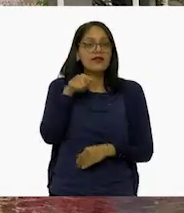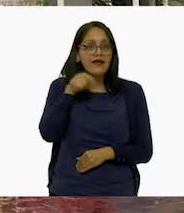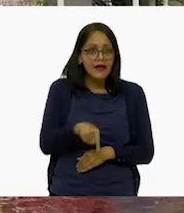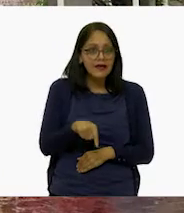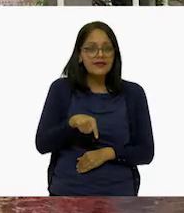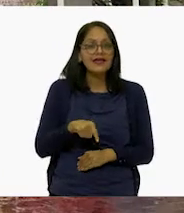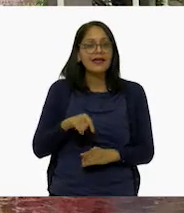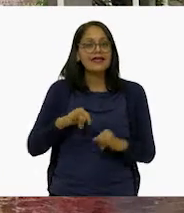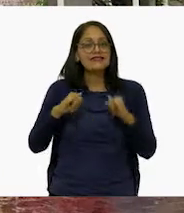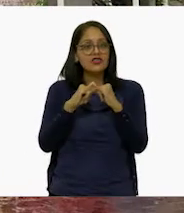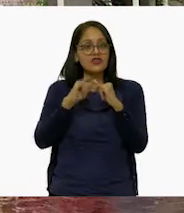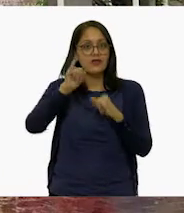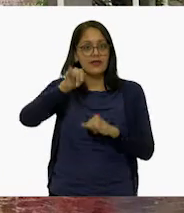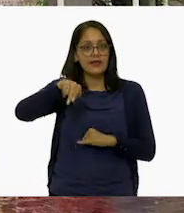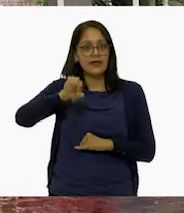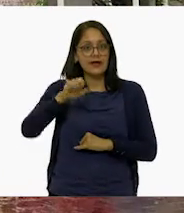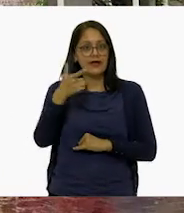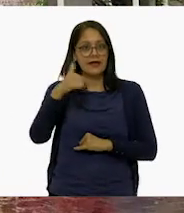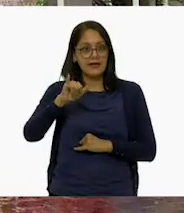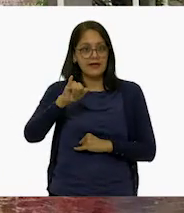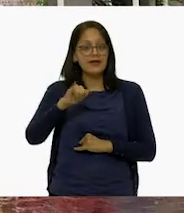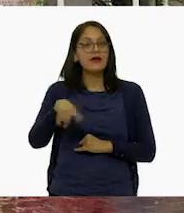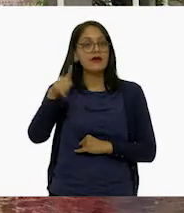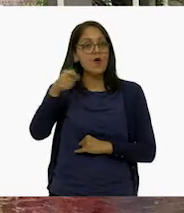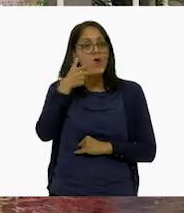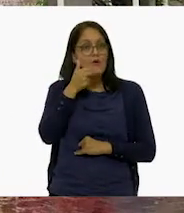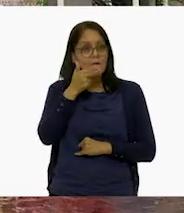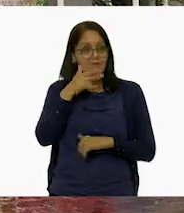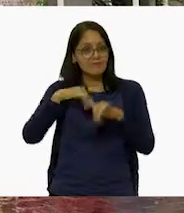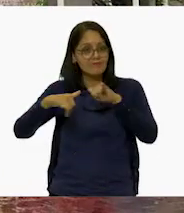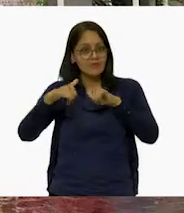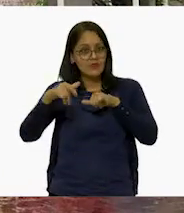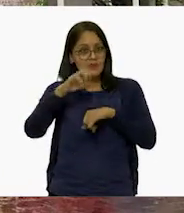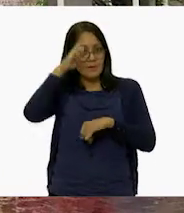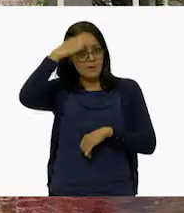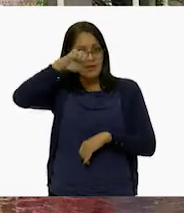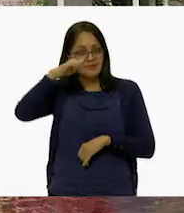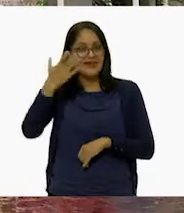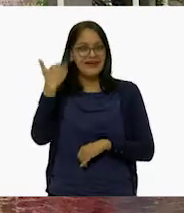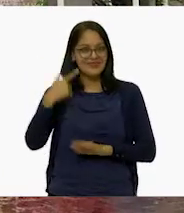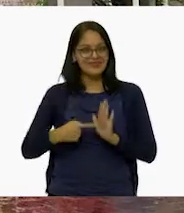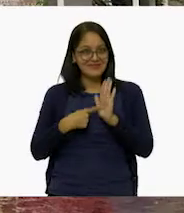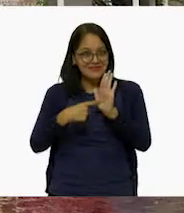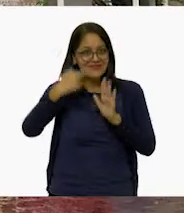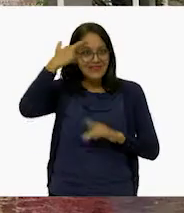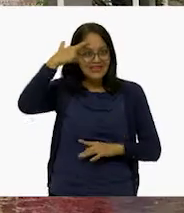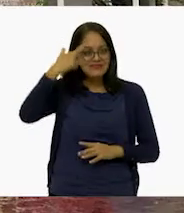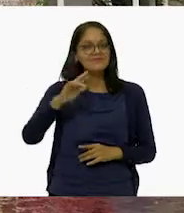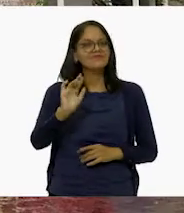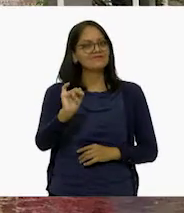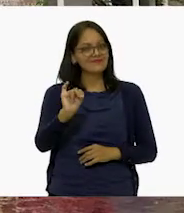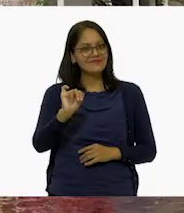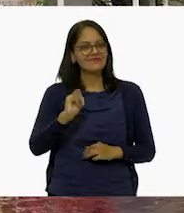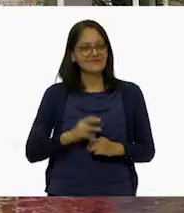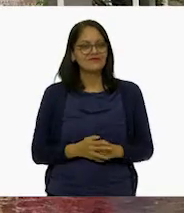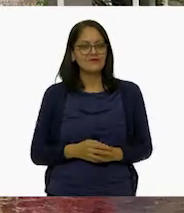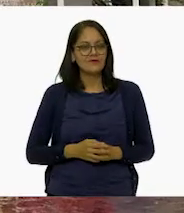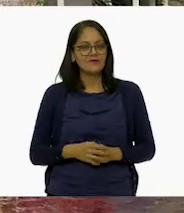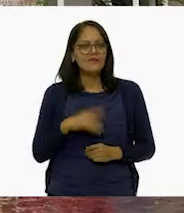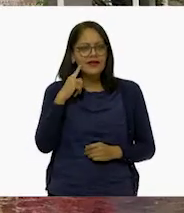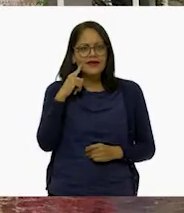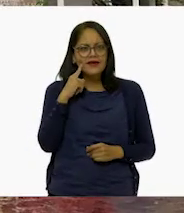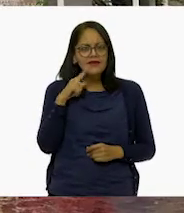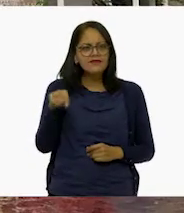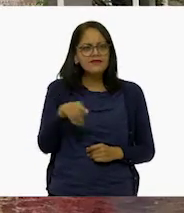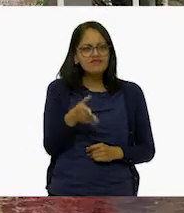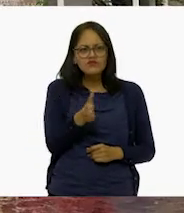Inegi, que Leonardo, el geógrafo experto, nos presentó la clase pasada, maestra. Ajá. Sí, nos queda